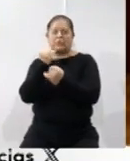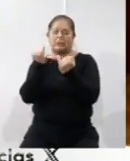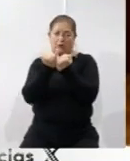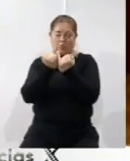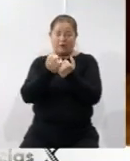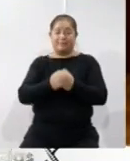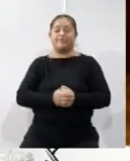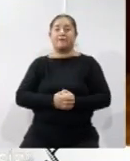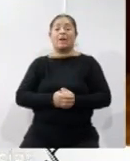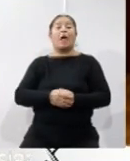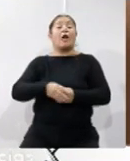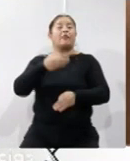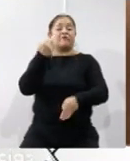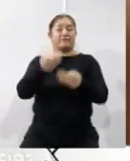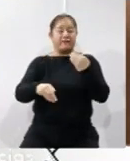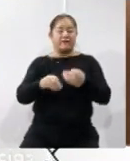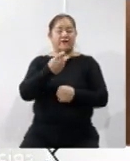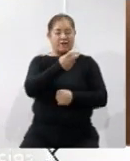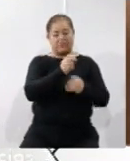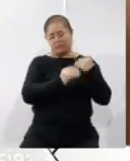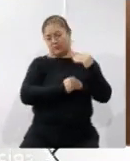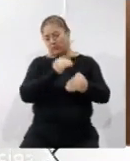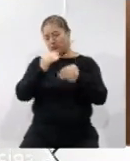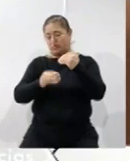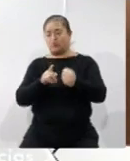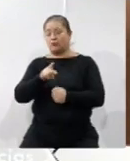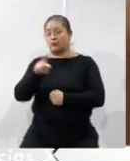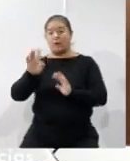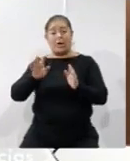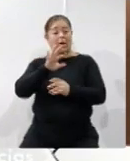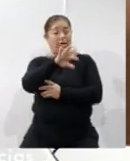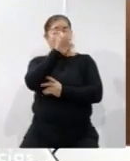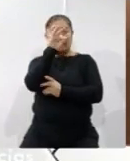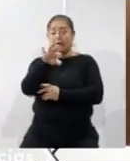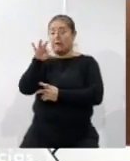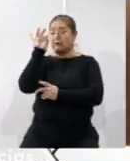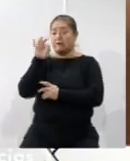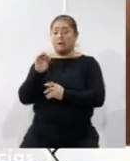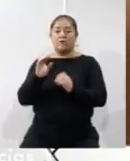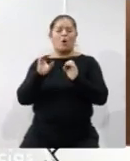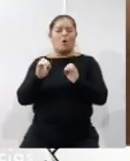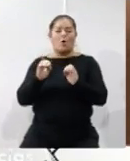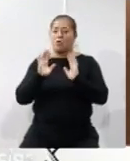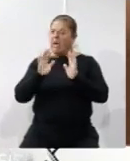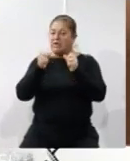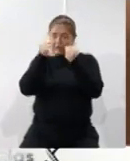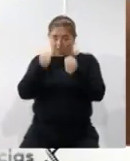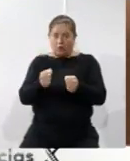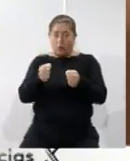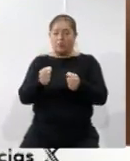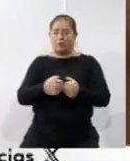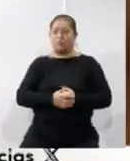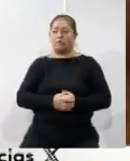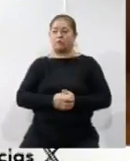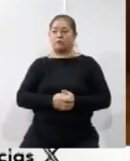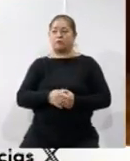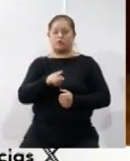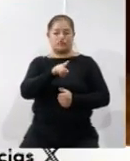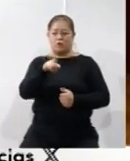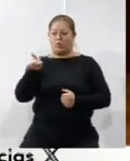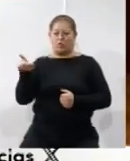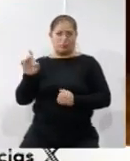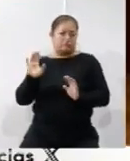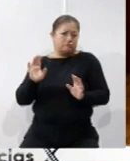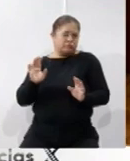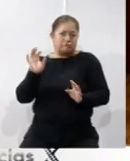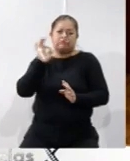este proceso, ¿ustedes ya eligen todos o ya es un hecho que se quedan todos? Tenemos un...